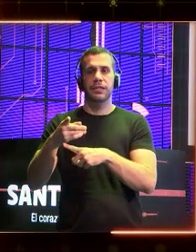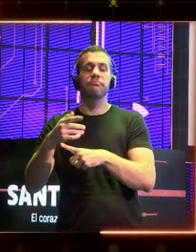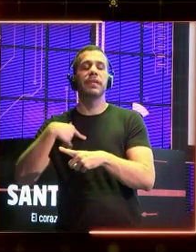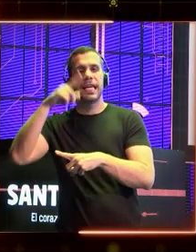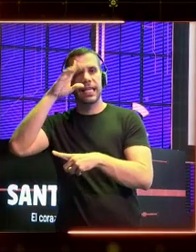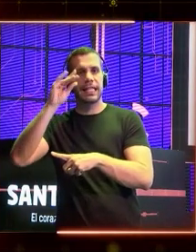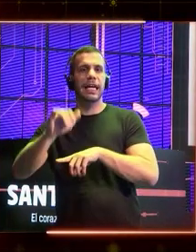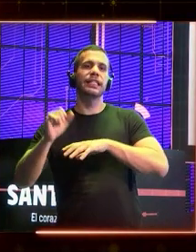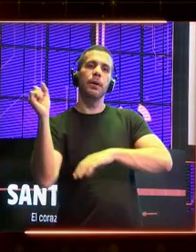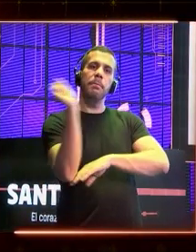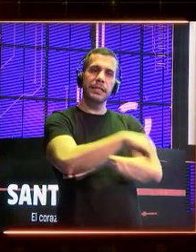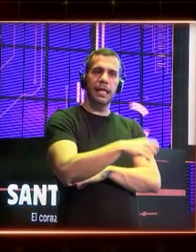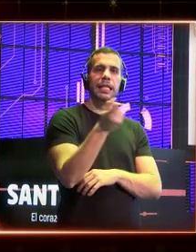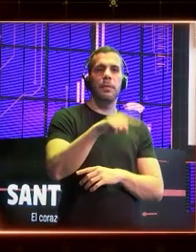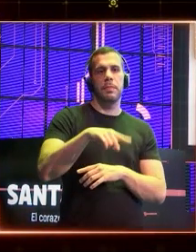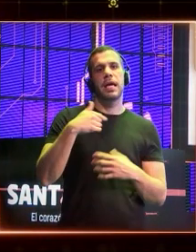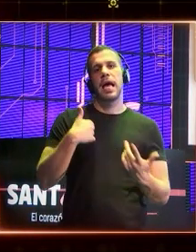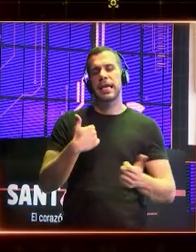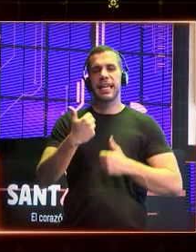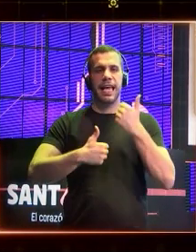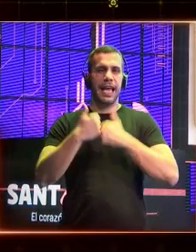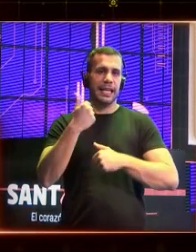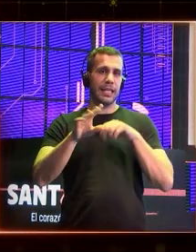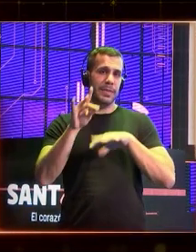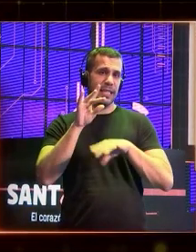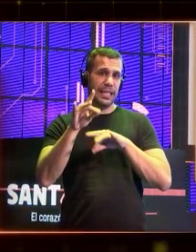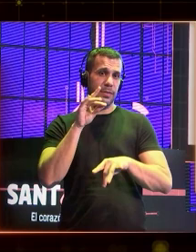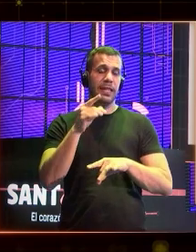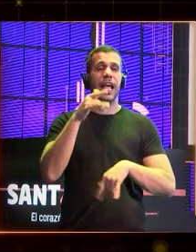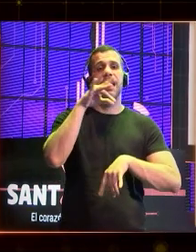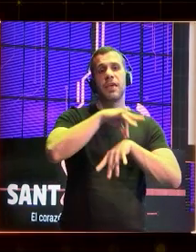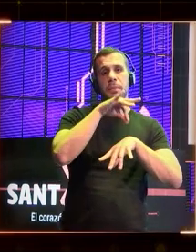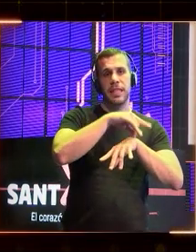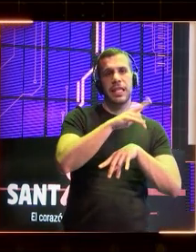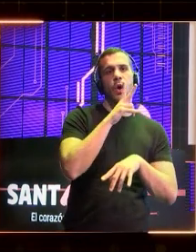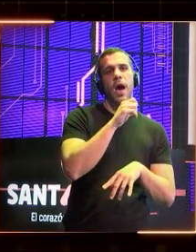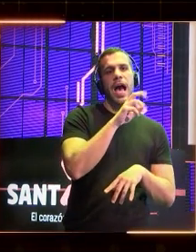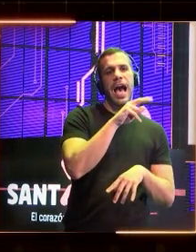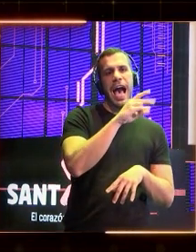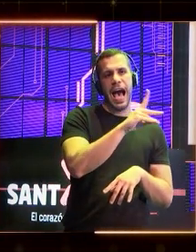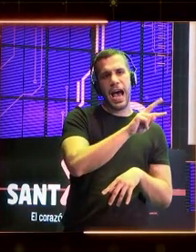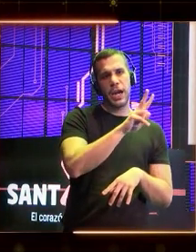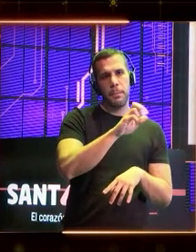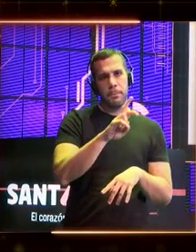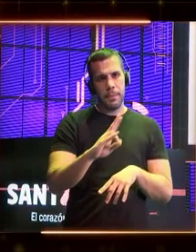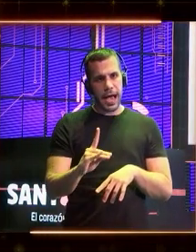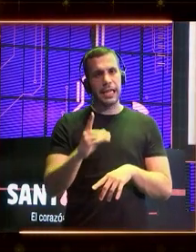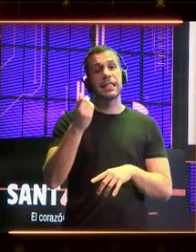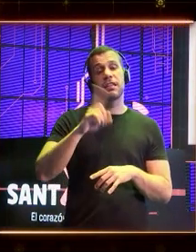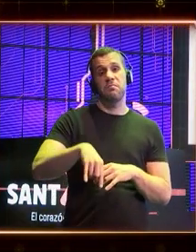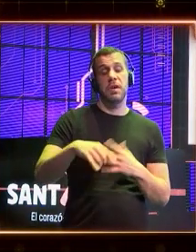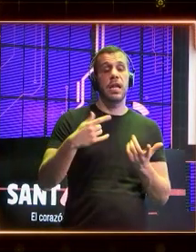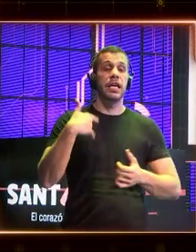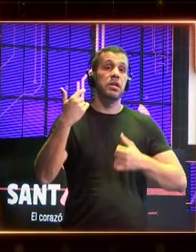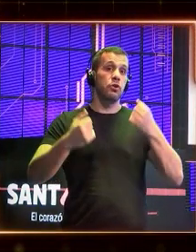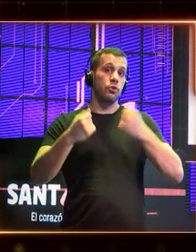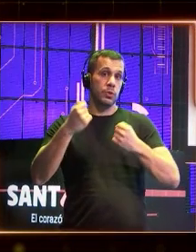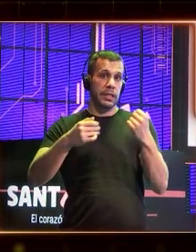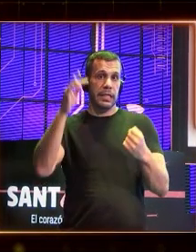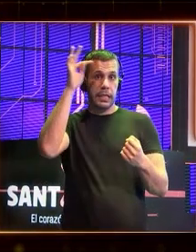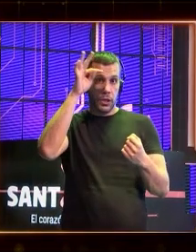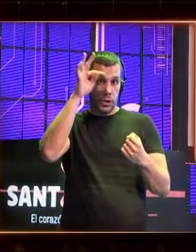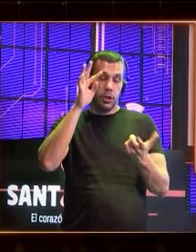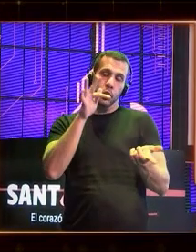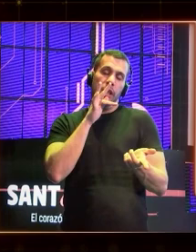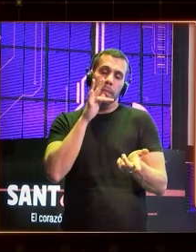el examen de selectividad, el examen de acceso médico a Harvard, y el examen de todo, el examen teórico de conducir, el práctico de momento no, los robots.